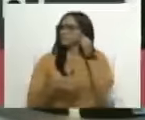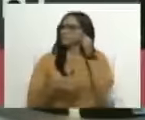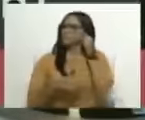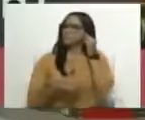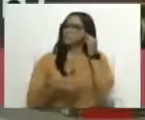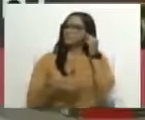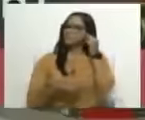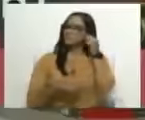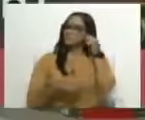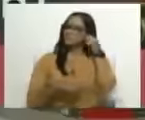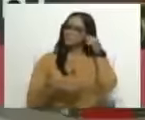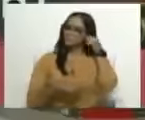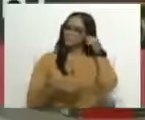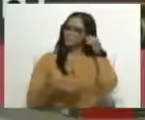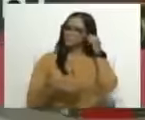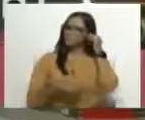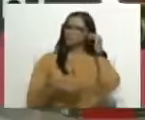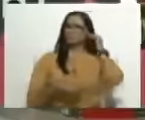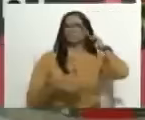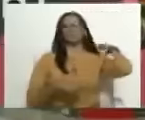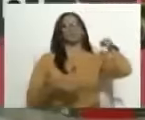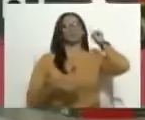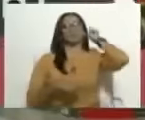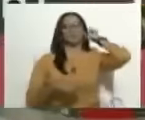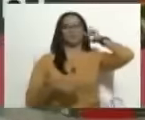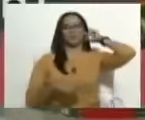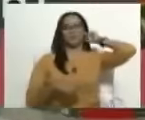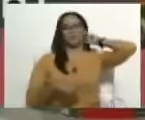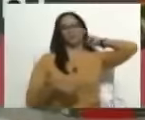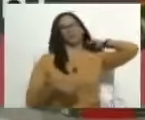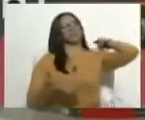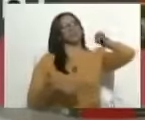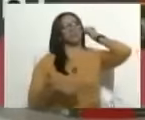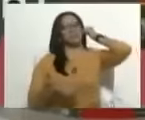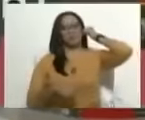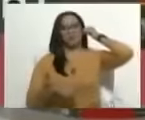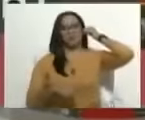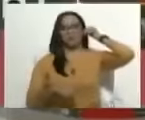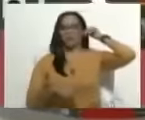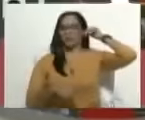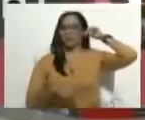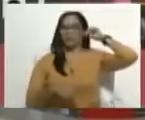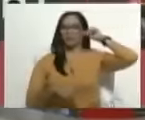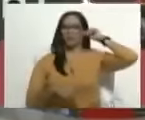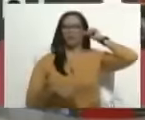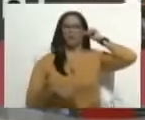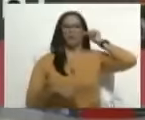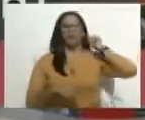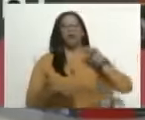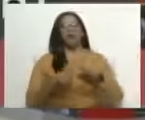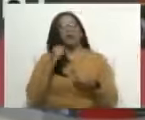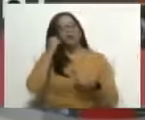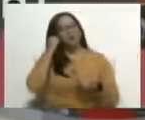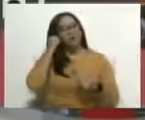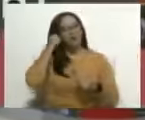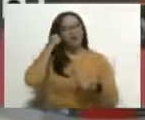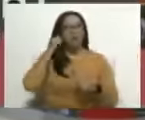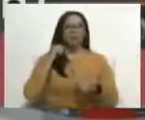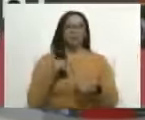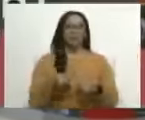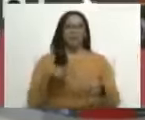agresión internacional, a los intervencionistas como Luis Almagro, se les responde con la conciencia y el voto del pueblo.